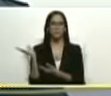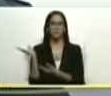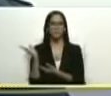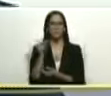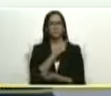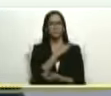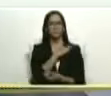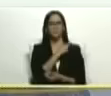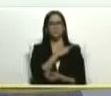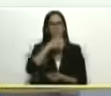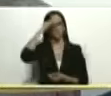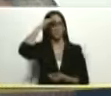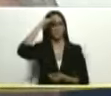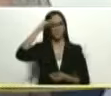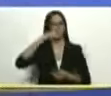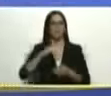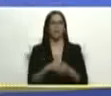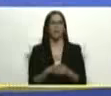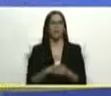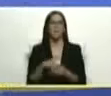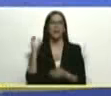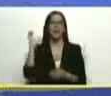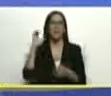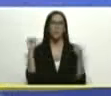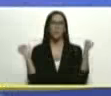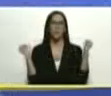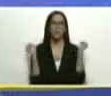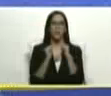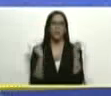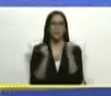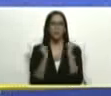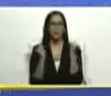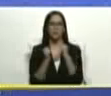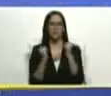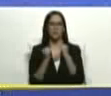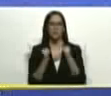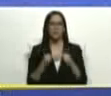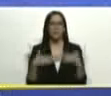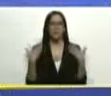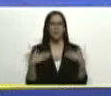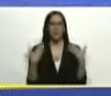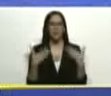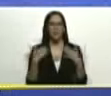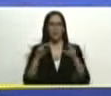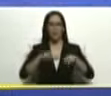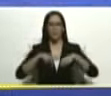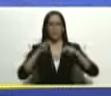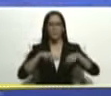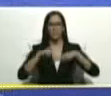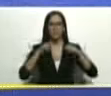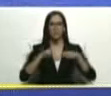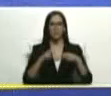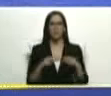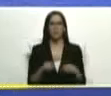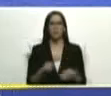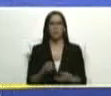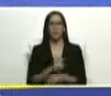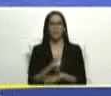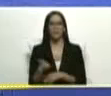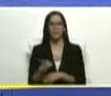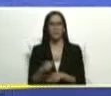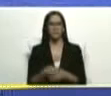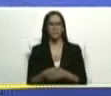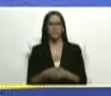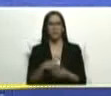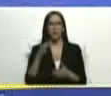división para el estado Mérida alegría de los campesinos y campesinas porque mando para allá Wilmar